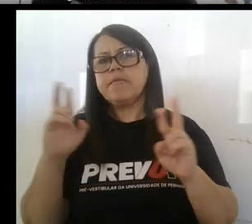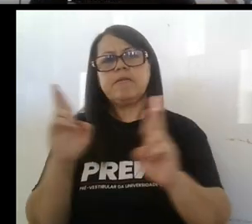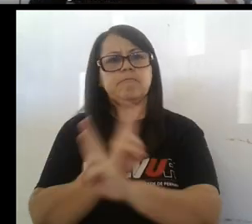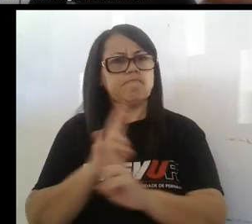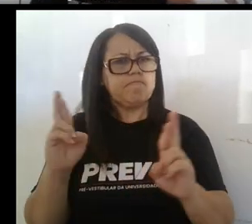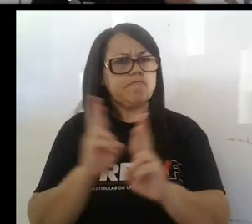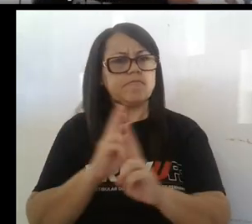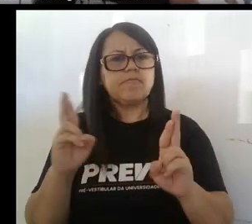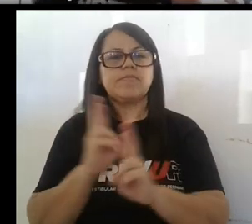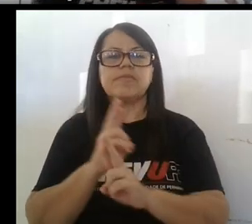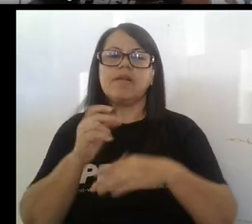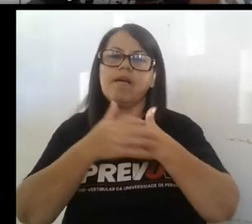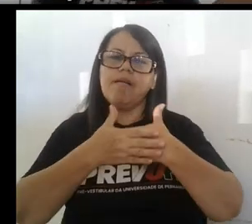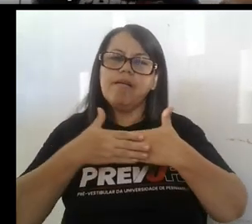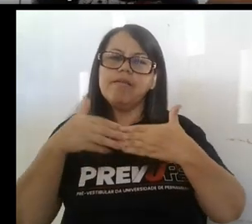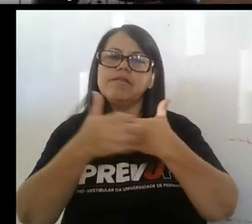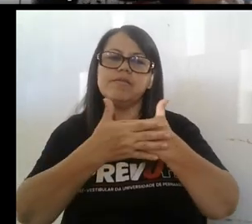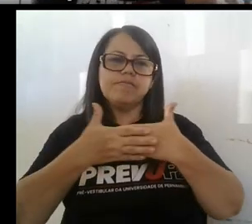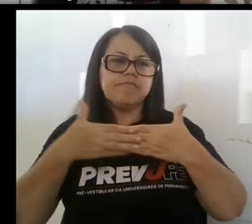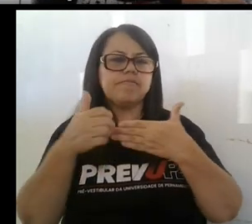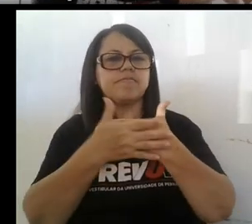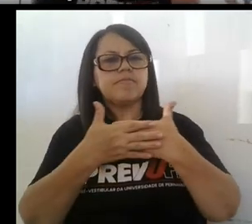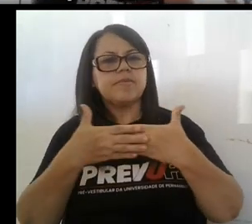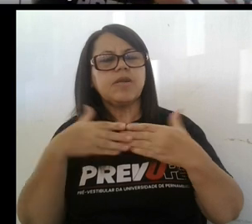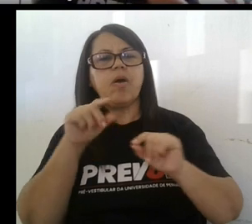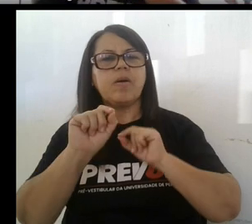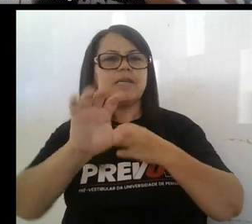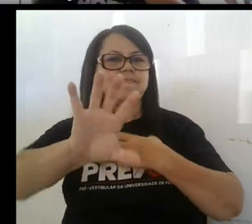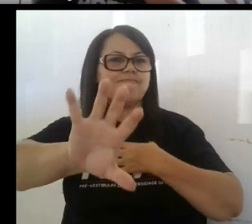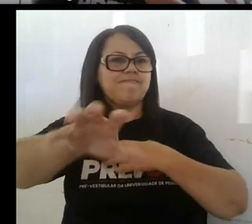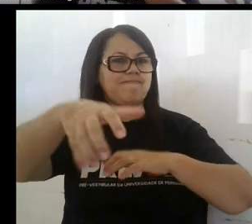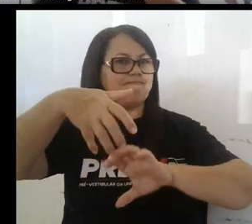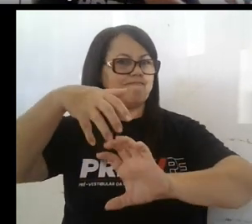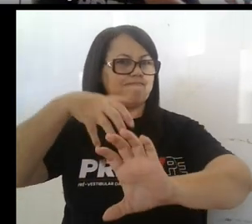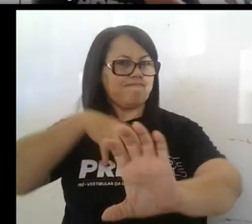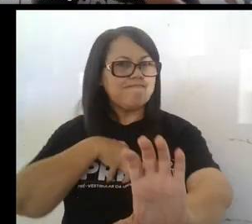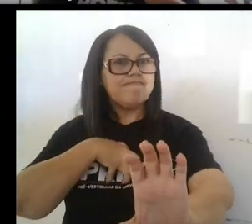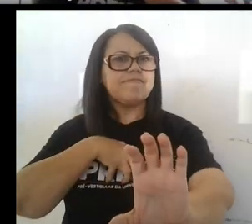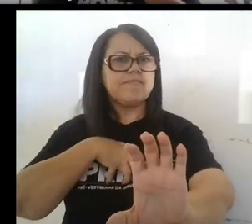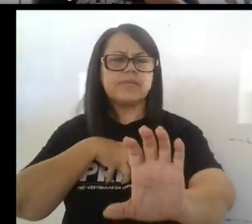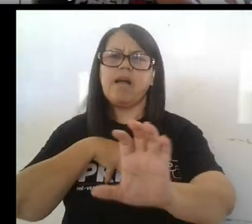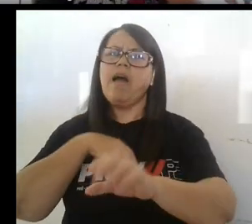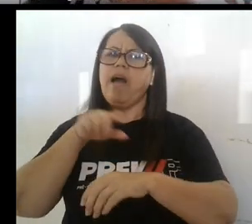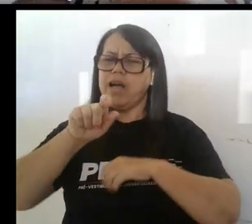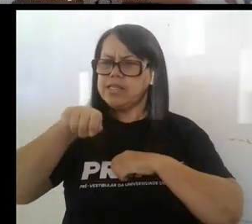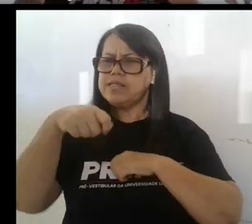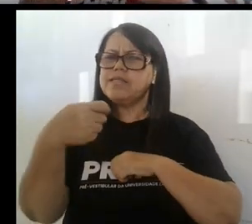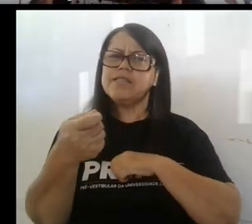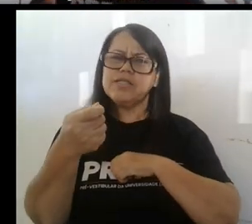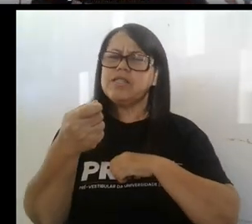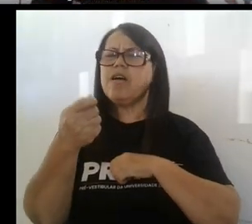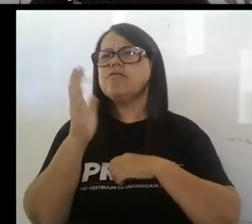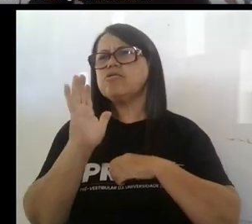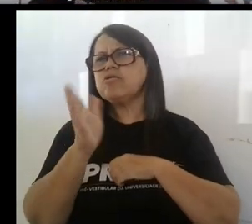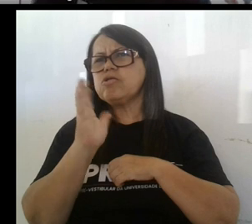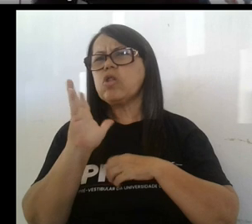relaciones afectivas, es la empatía, ¿no? Y esa palabra está